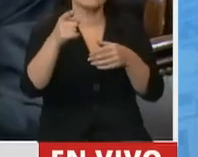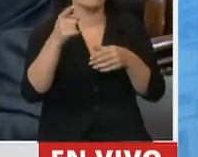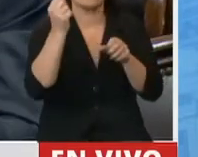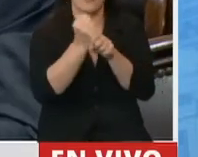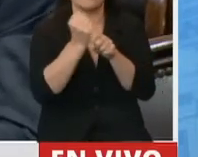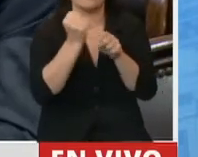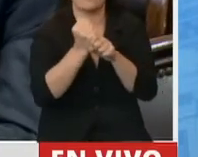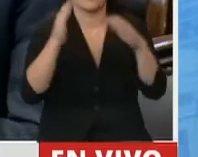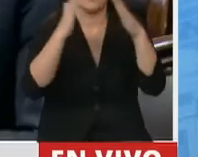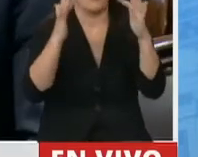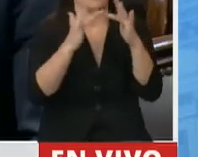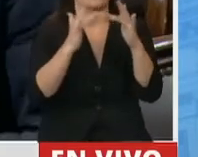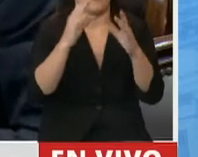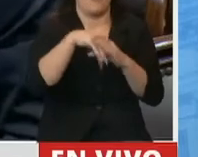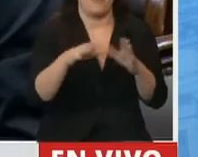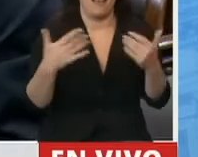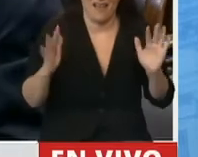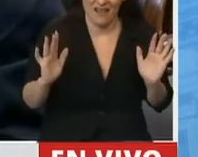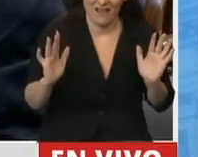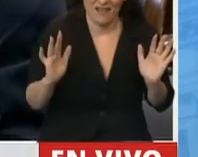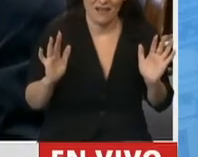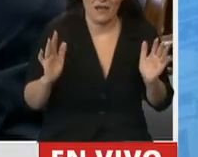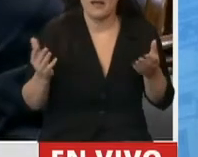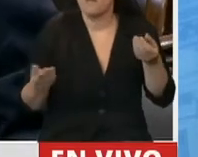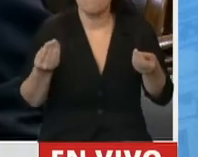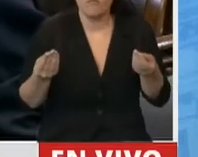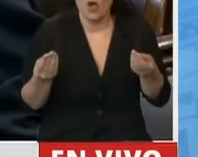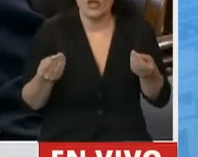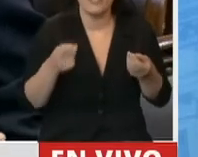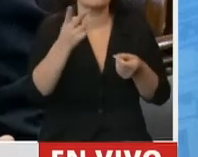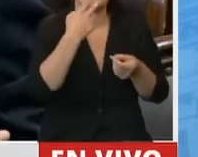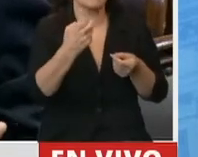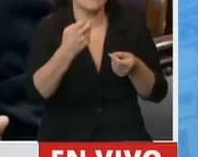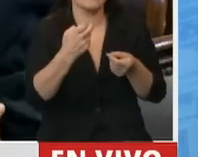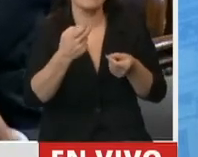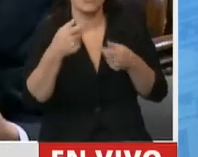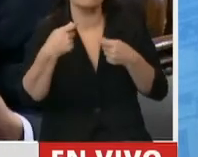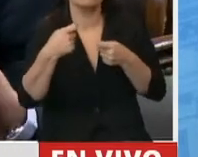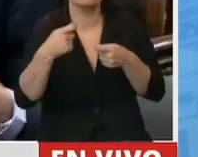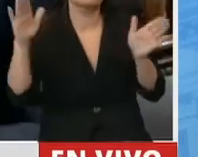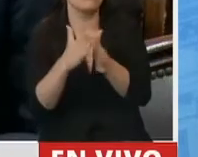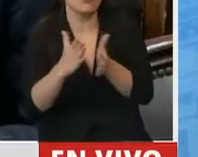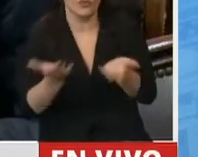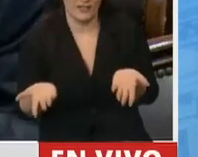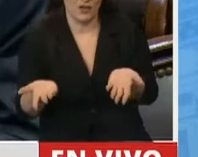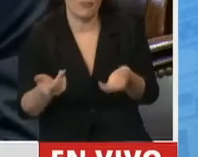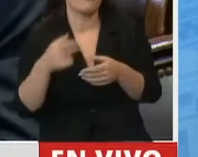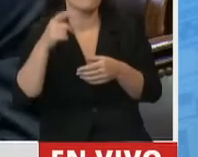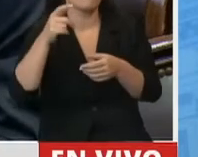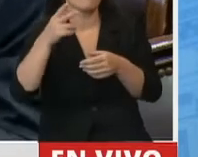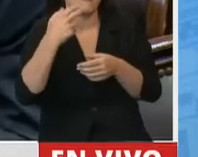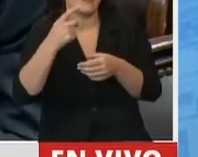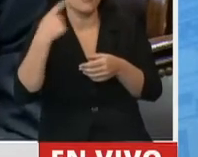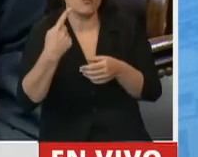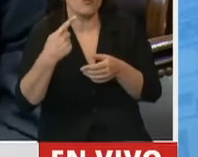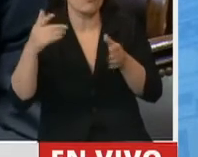de teletrabajo. Porque a su vez también hay mucho menos consumo de energía. La tasa de consumo de la energía